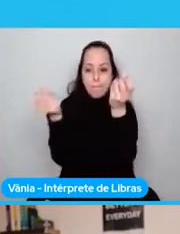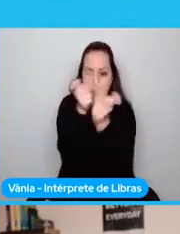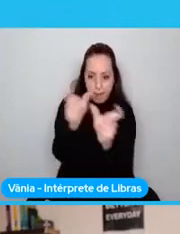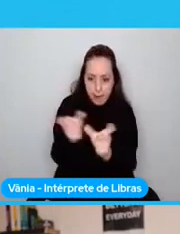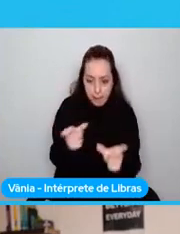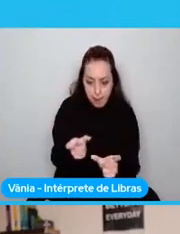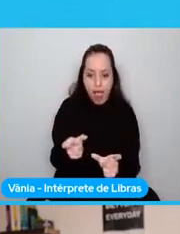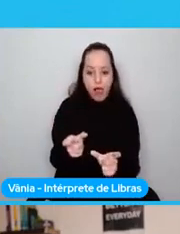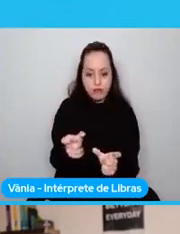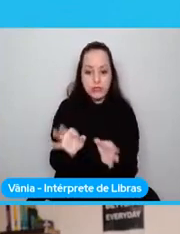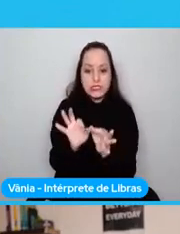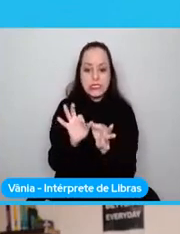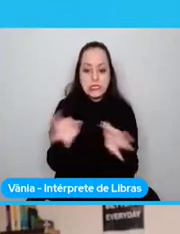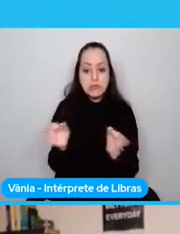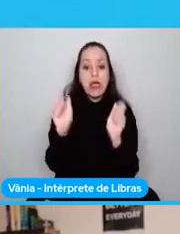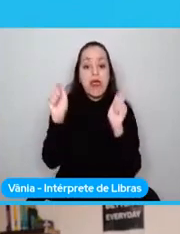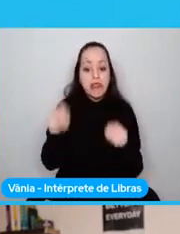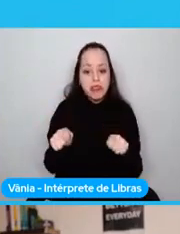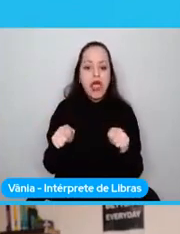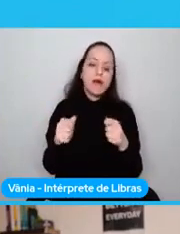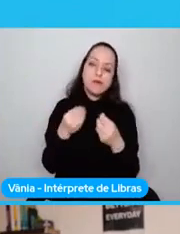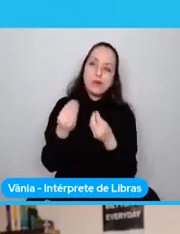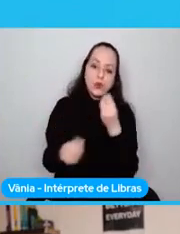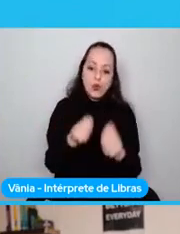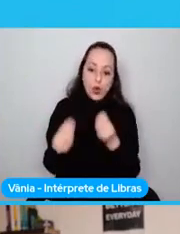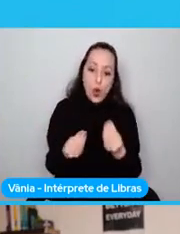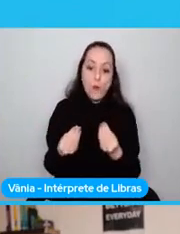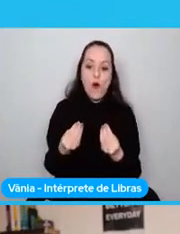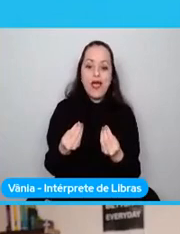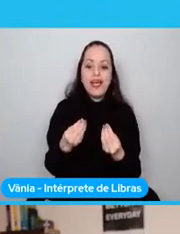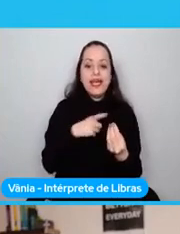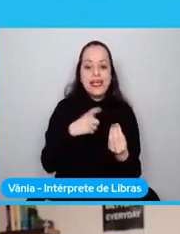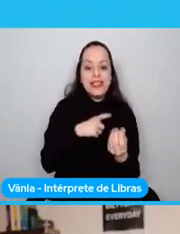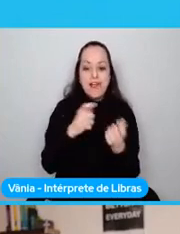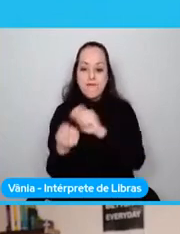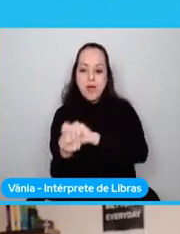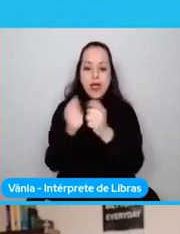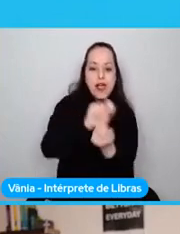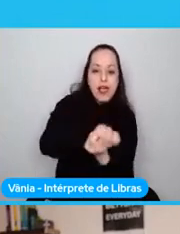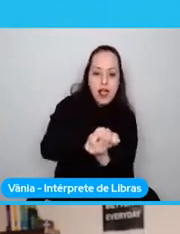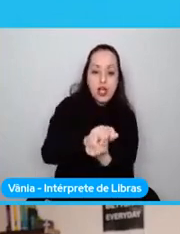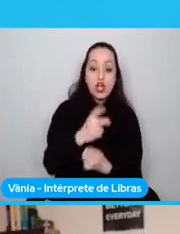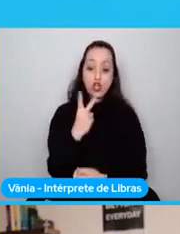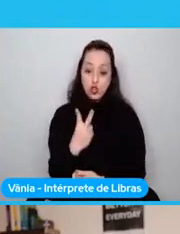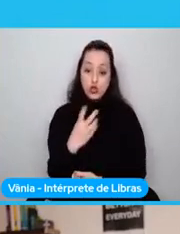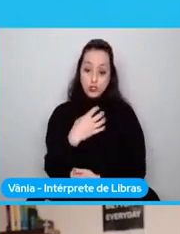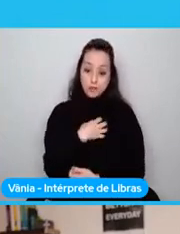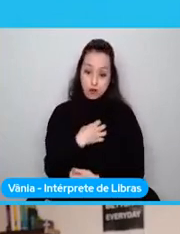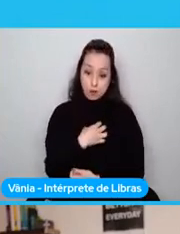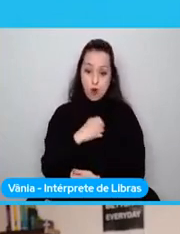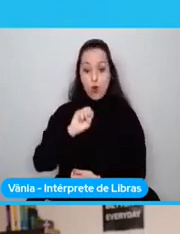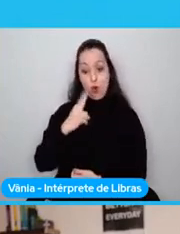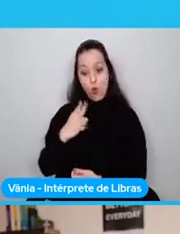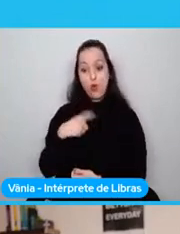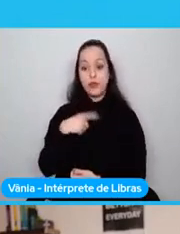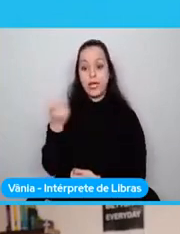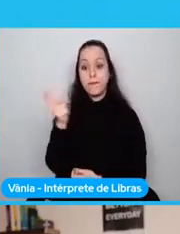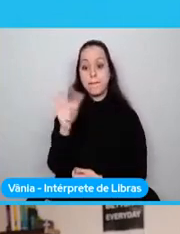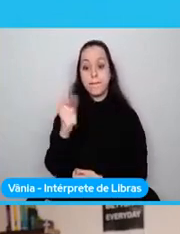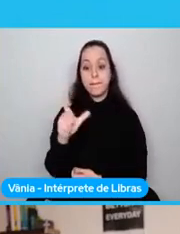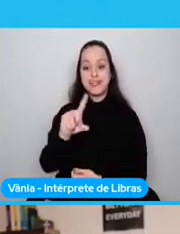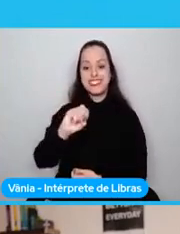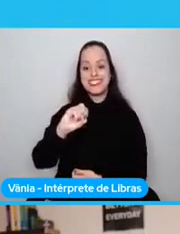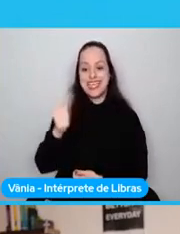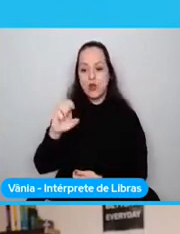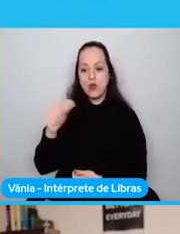que puede ser representada de dos formas o de forma binaria o de forma textual. La